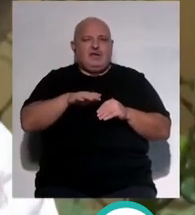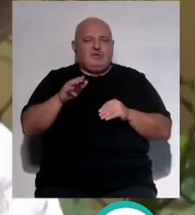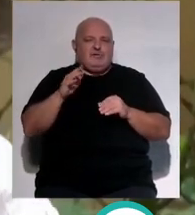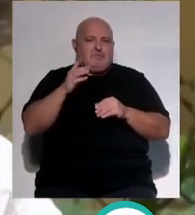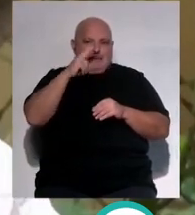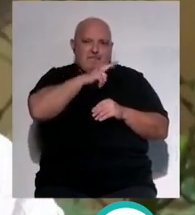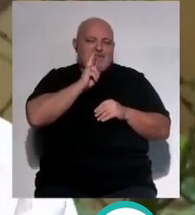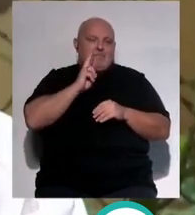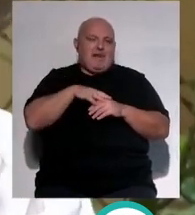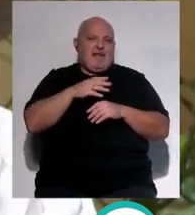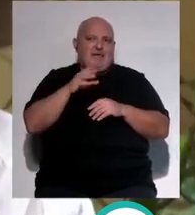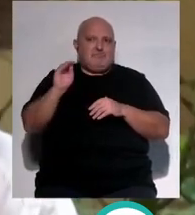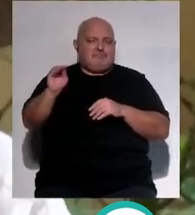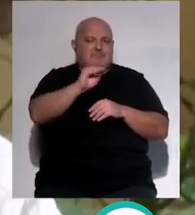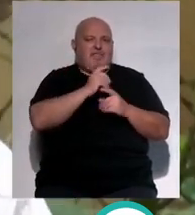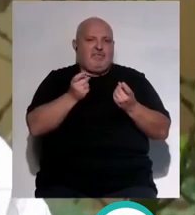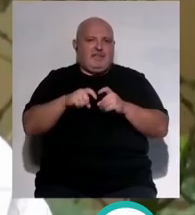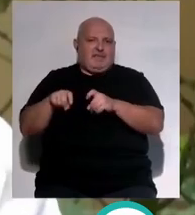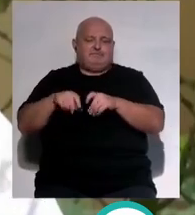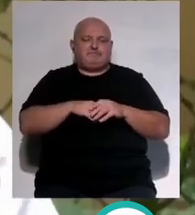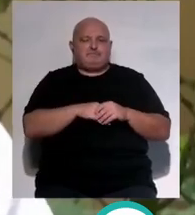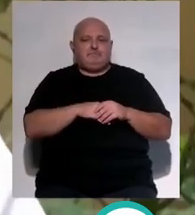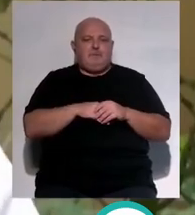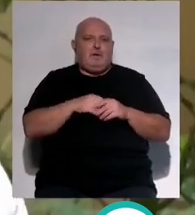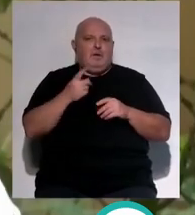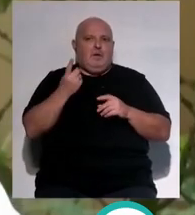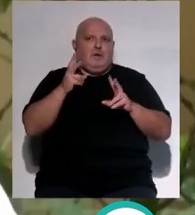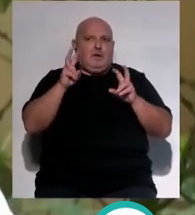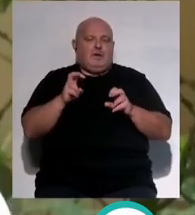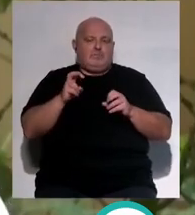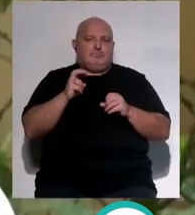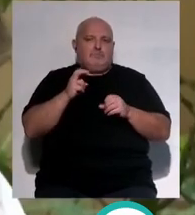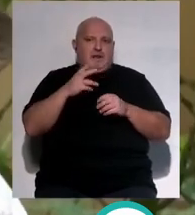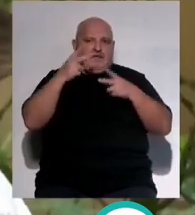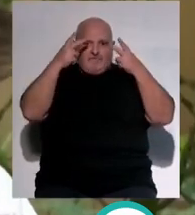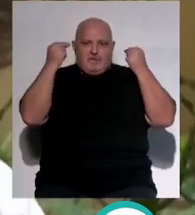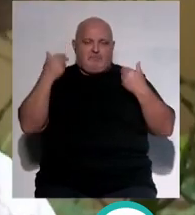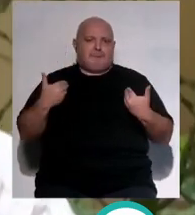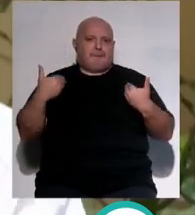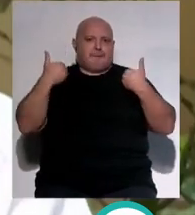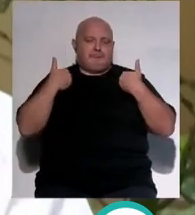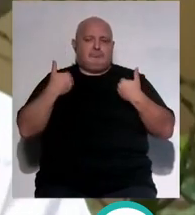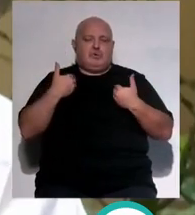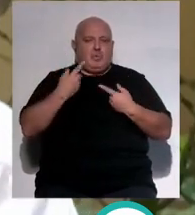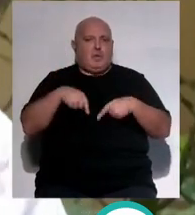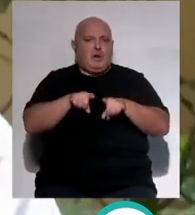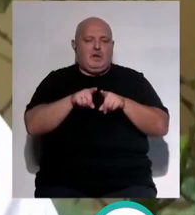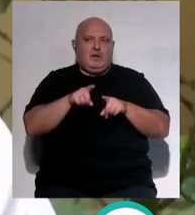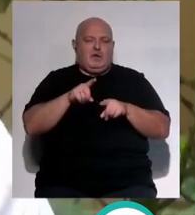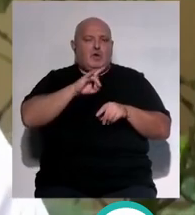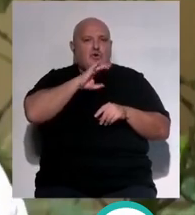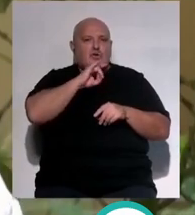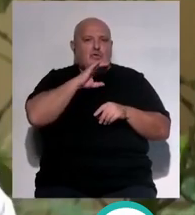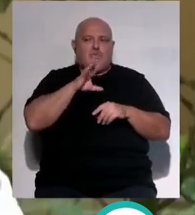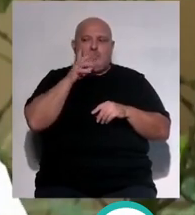que les corresponde vacunarse y les iremos dando cita. Es una ingente labor para enfermería pediátrica, pero igual que nosotros estamos muy